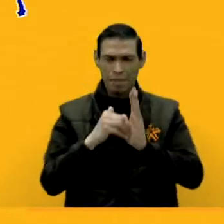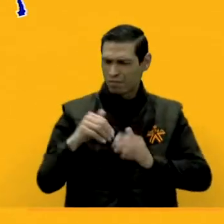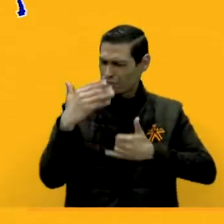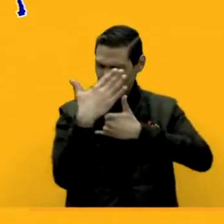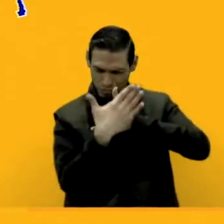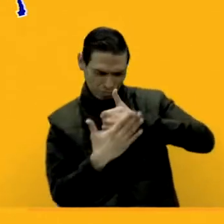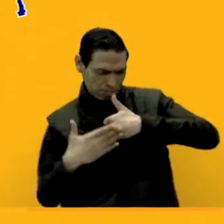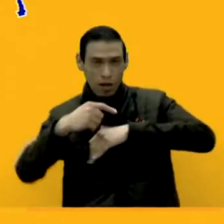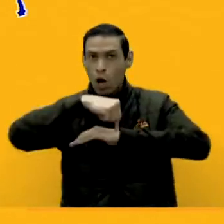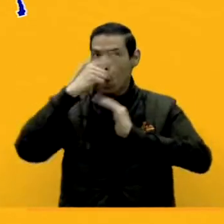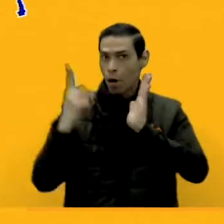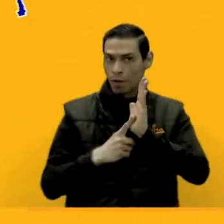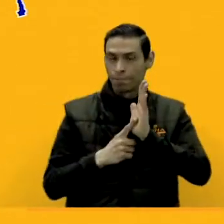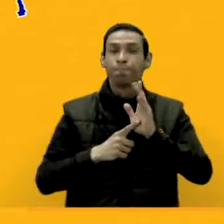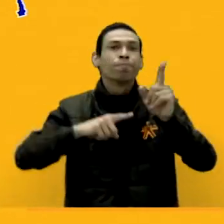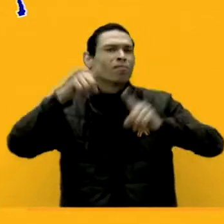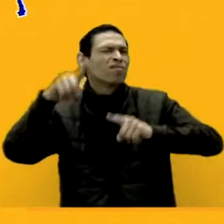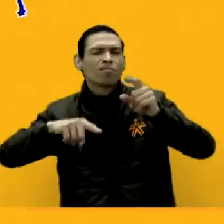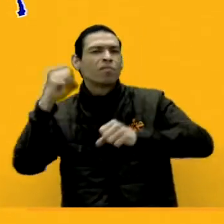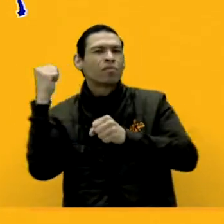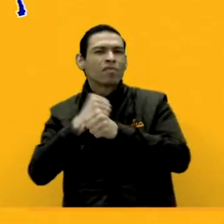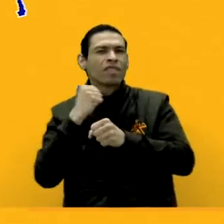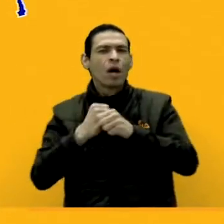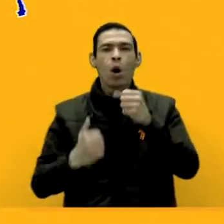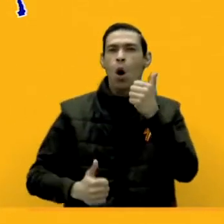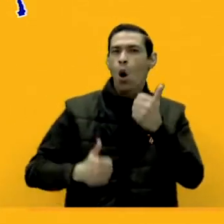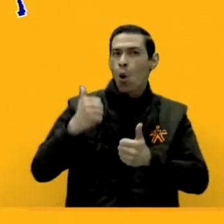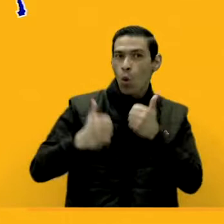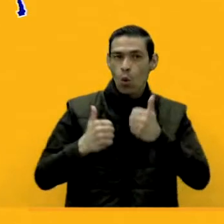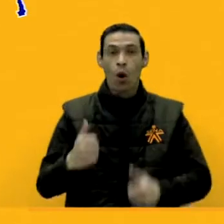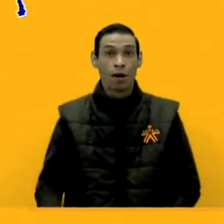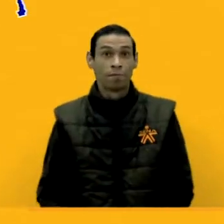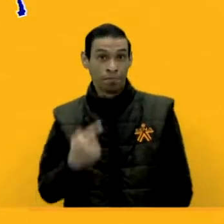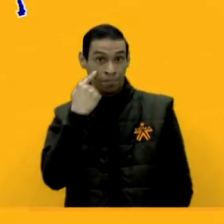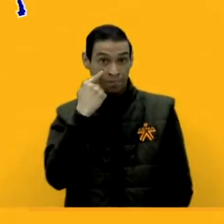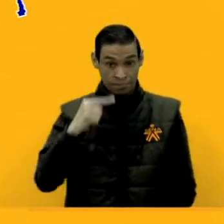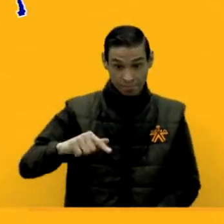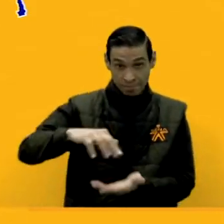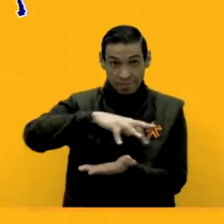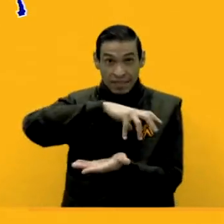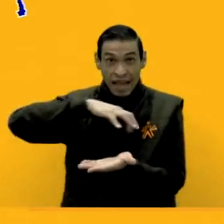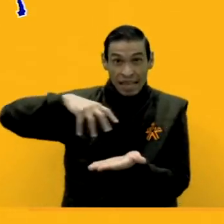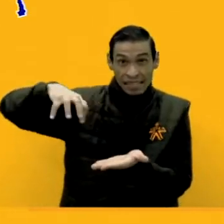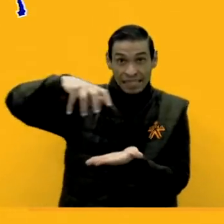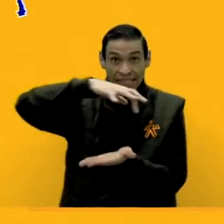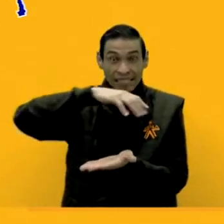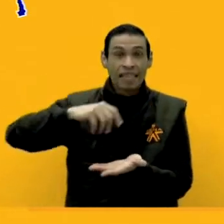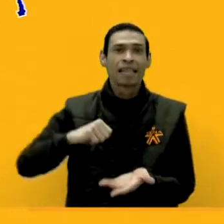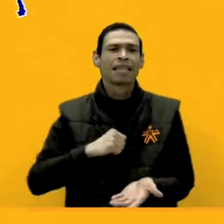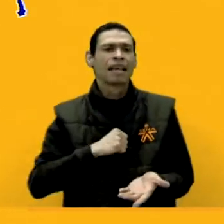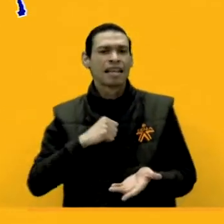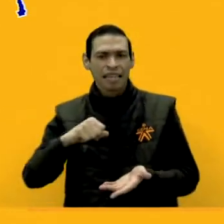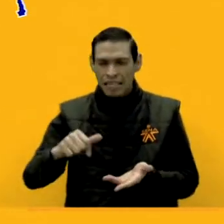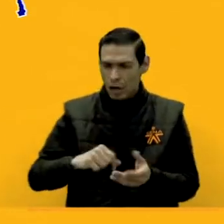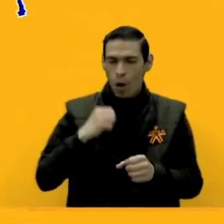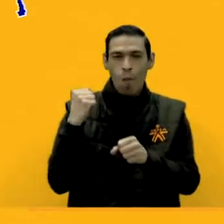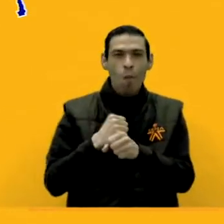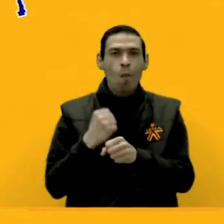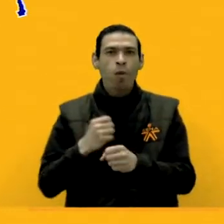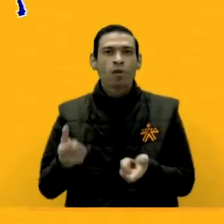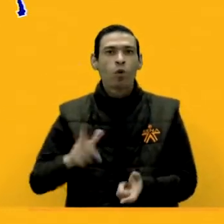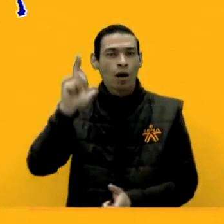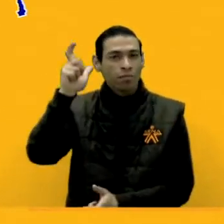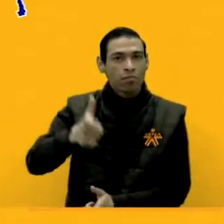30 mil vacantes en todo el país. Algunas de las oportunidades de empleo por región son en Santander hay oportunidades